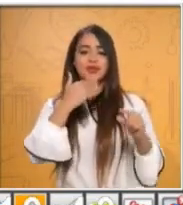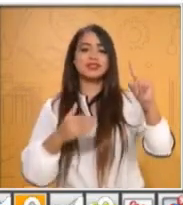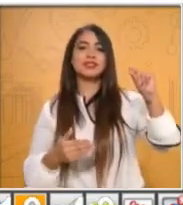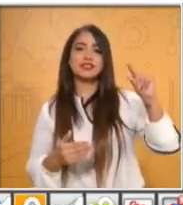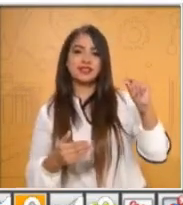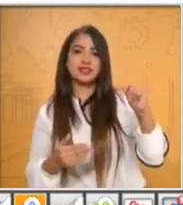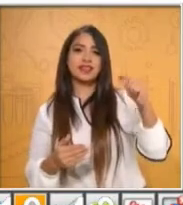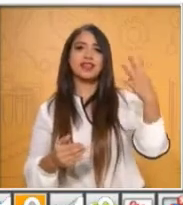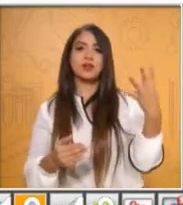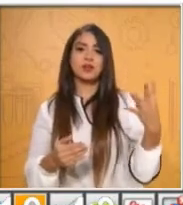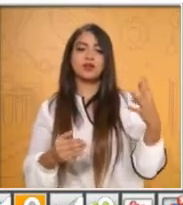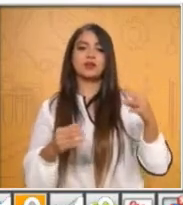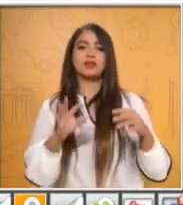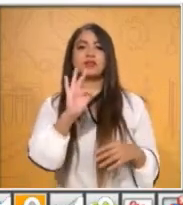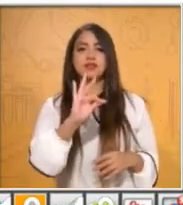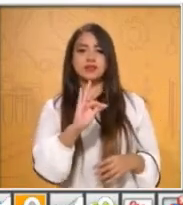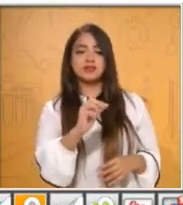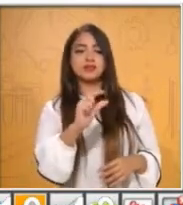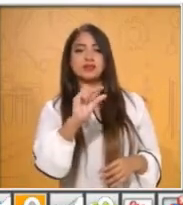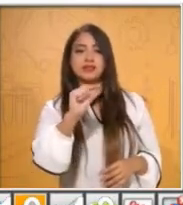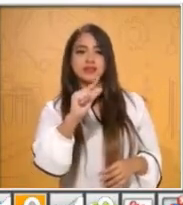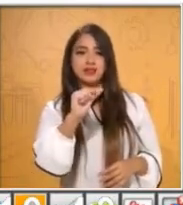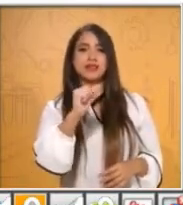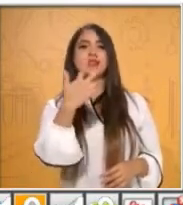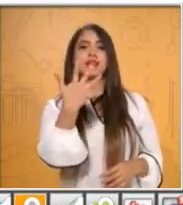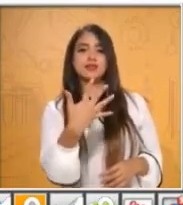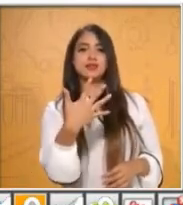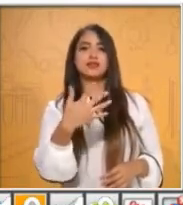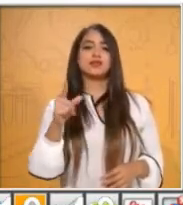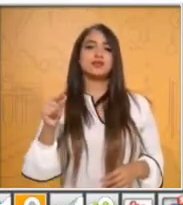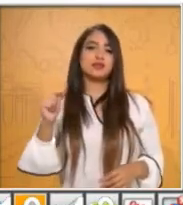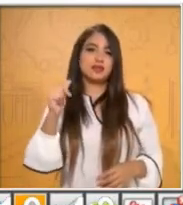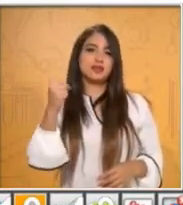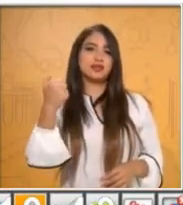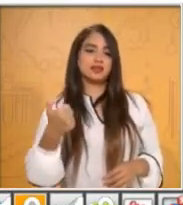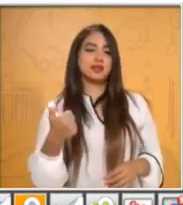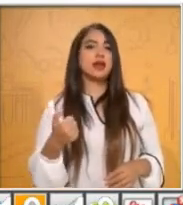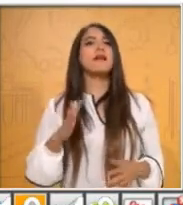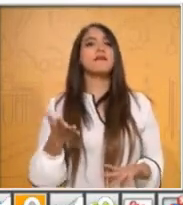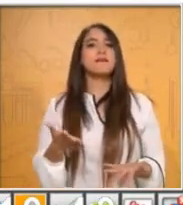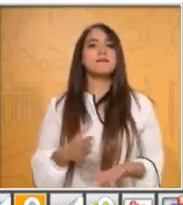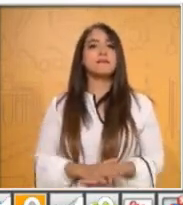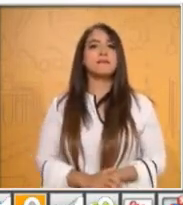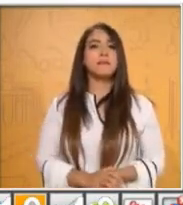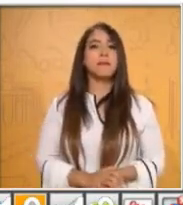Siguiente número es el 34. ¿Qué número está después del 34?